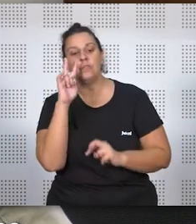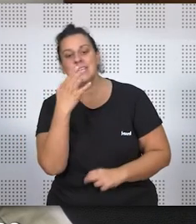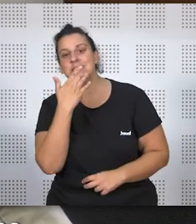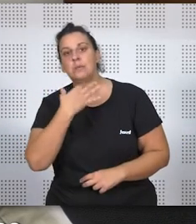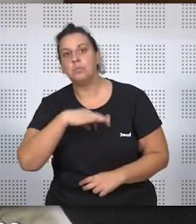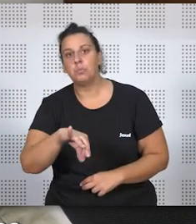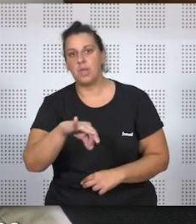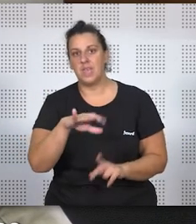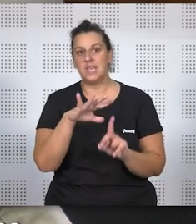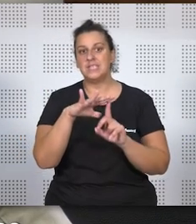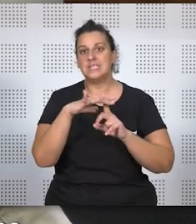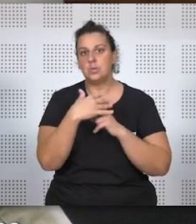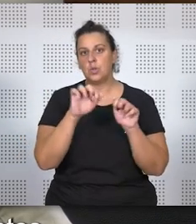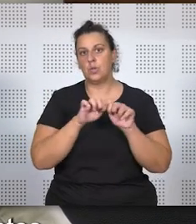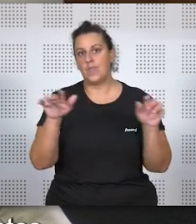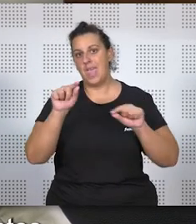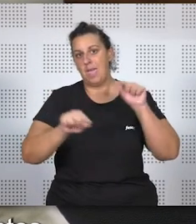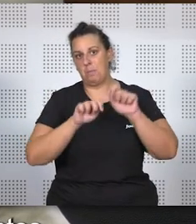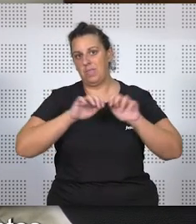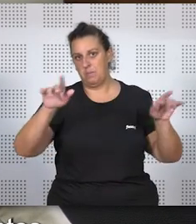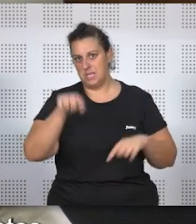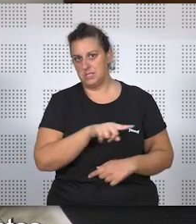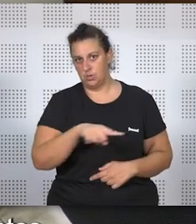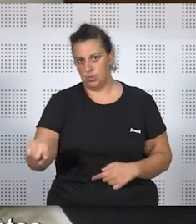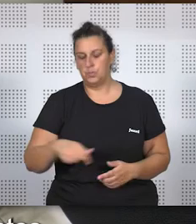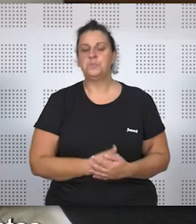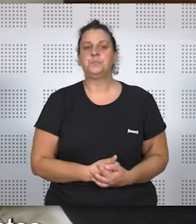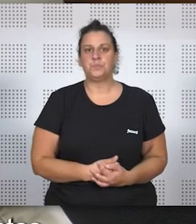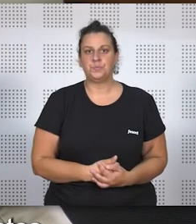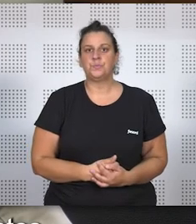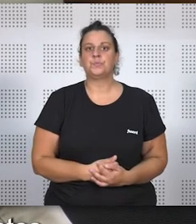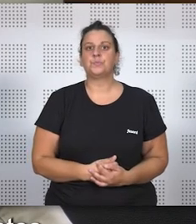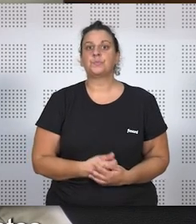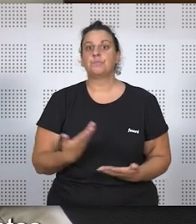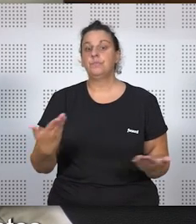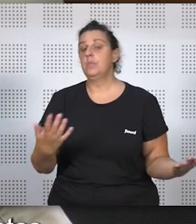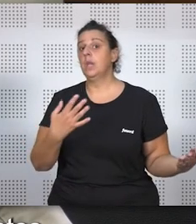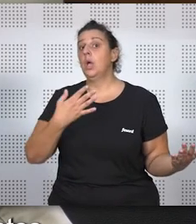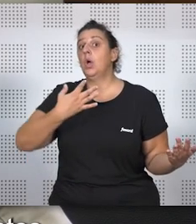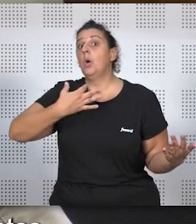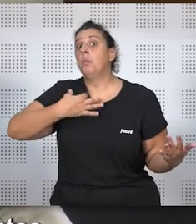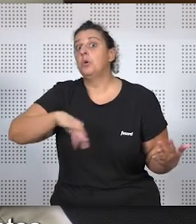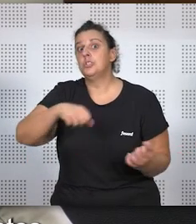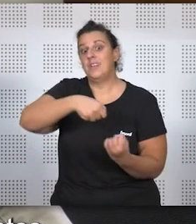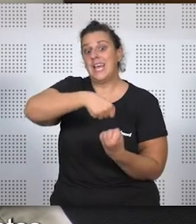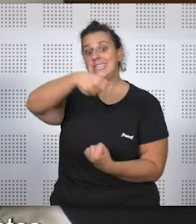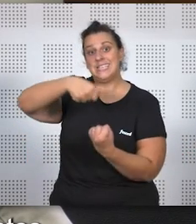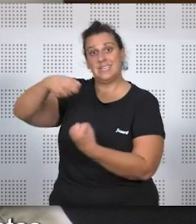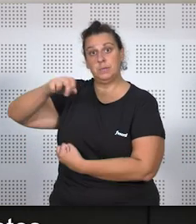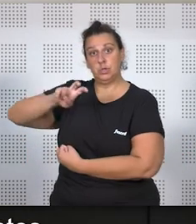se ajusta o no a la situación de epidemia. En cuanto a la posibilidad de extenderlo a otros testamentos,